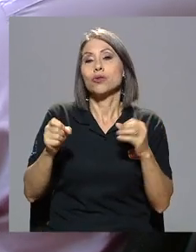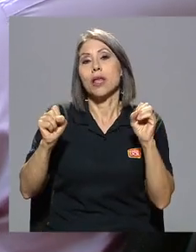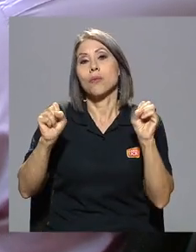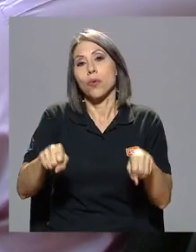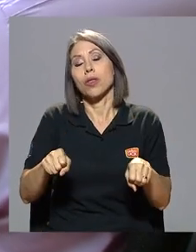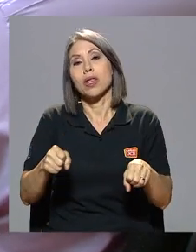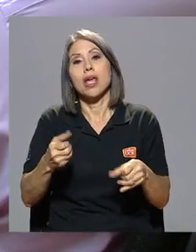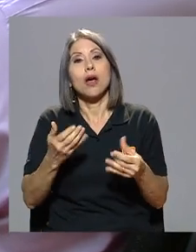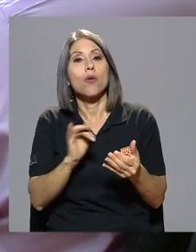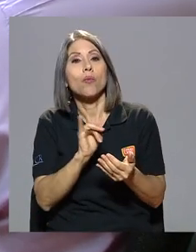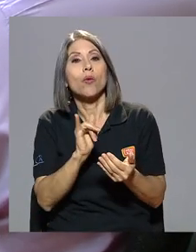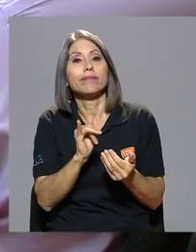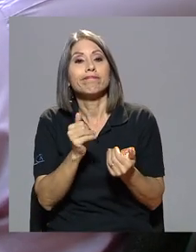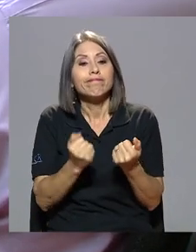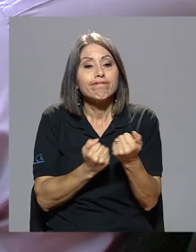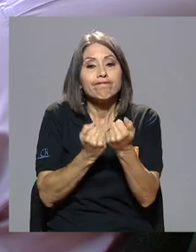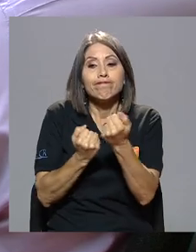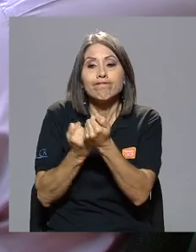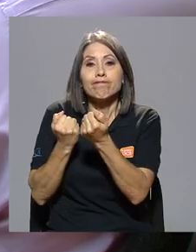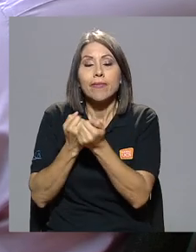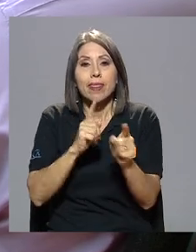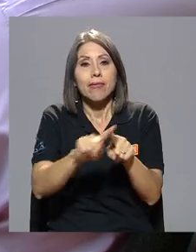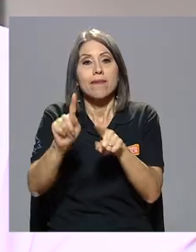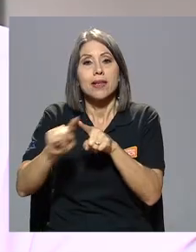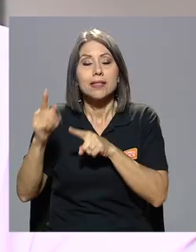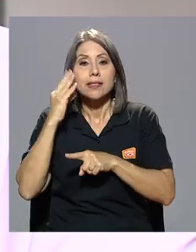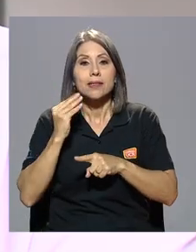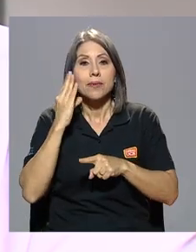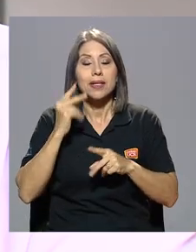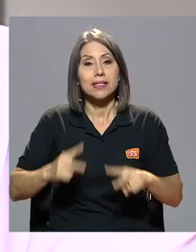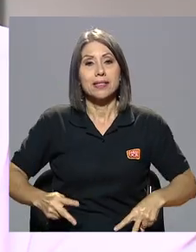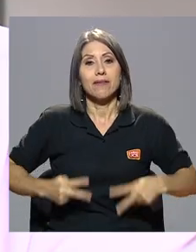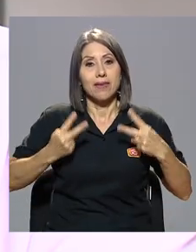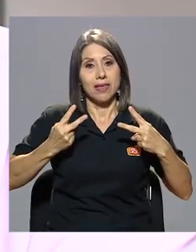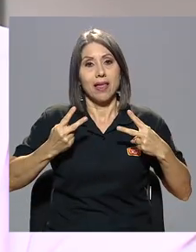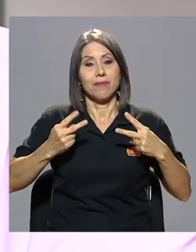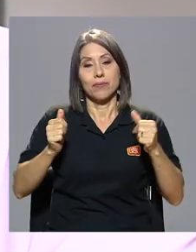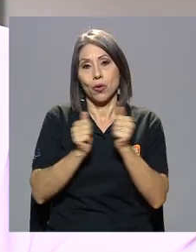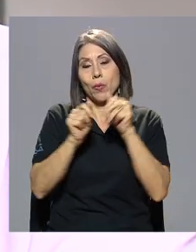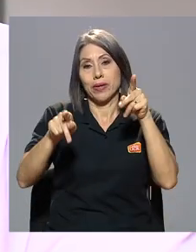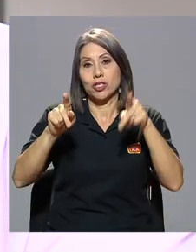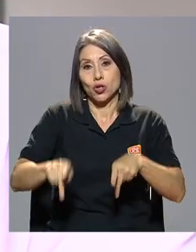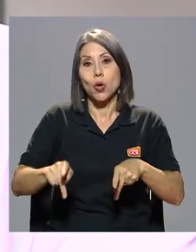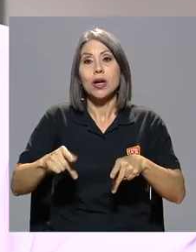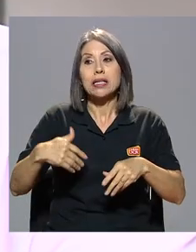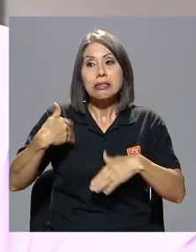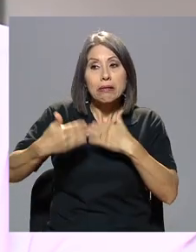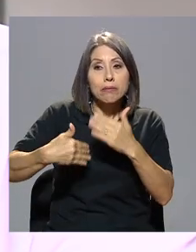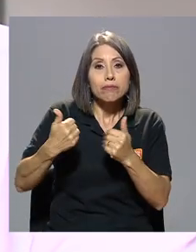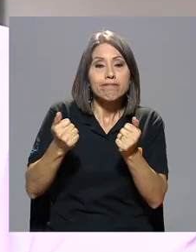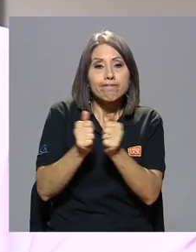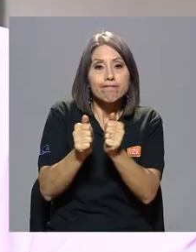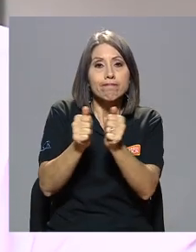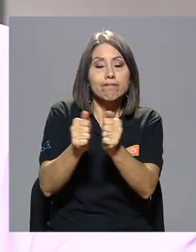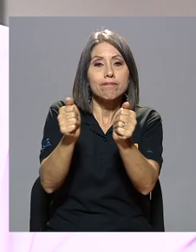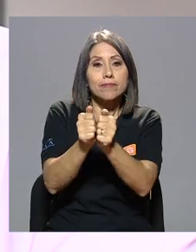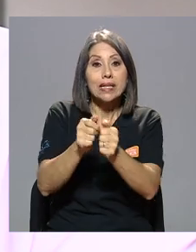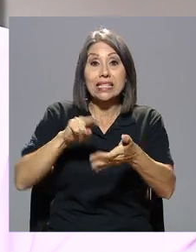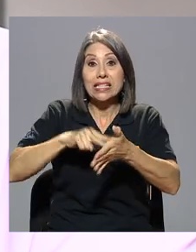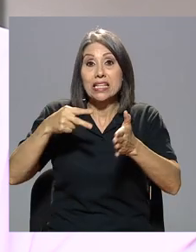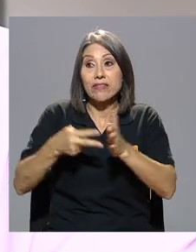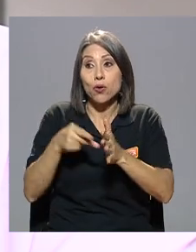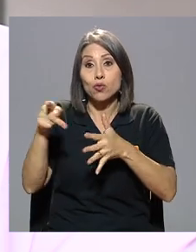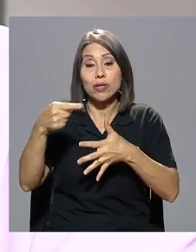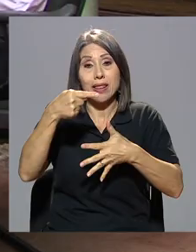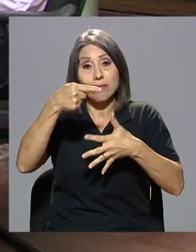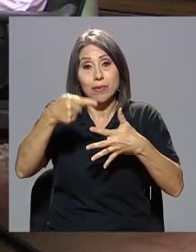en diferentes experiencias de vida con personas en las que coincidió el resto del tiempo eso significó también para usted una